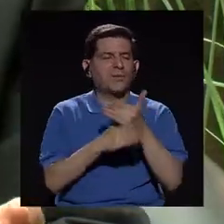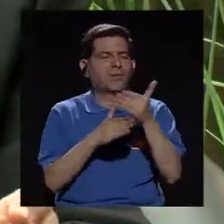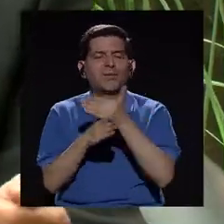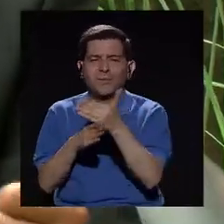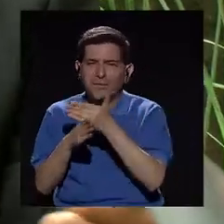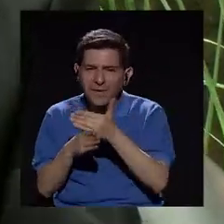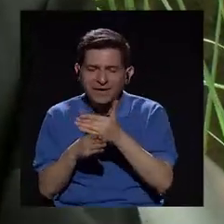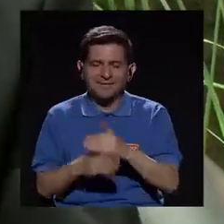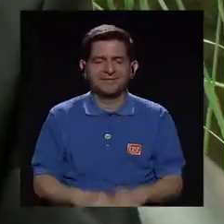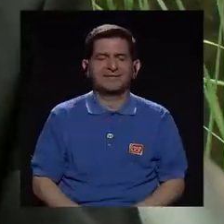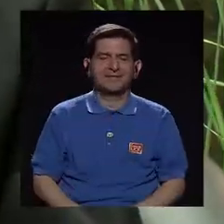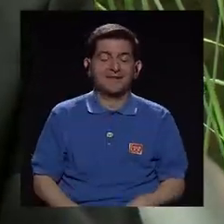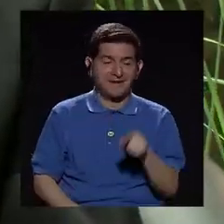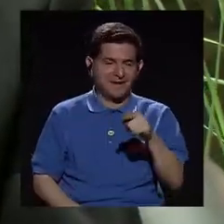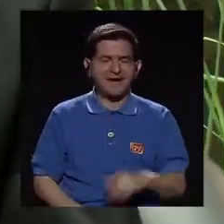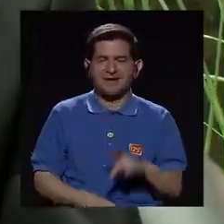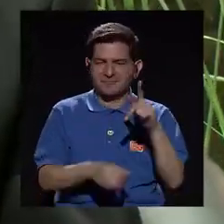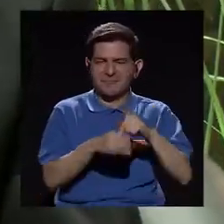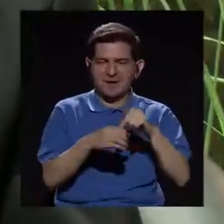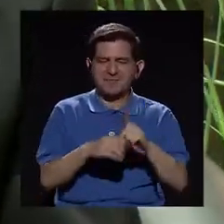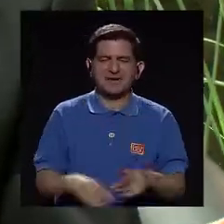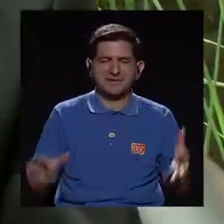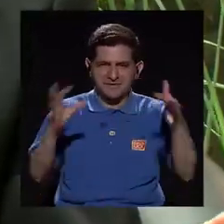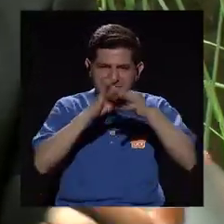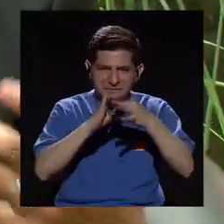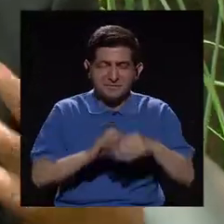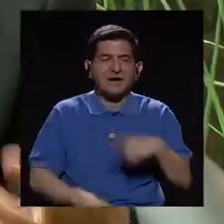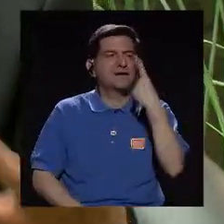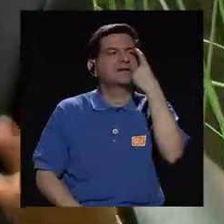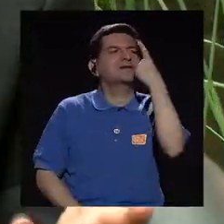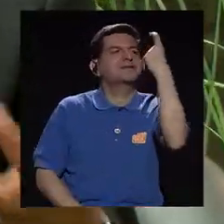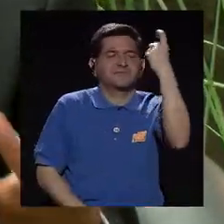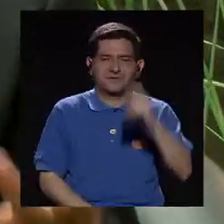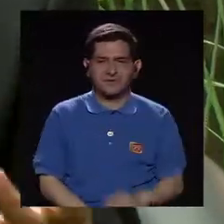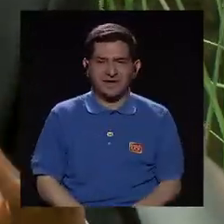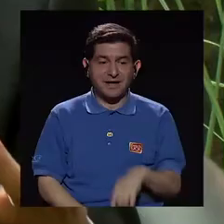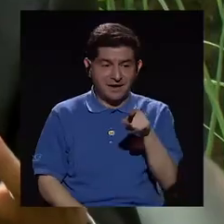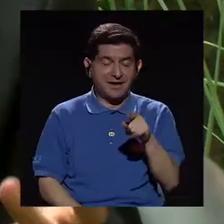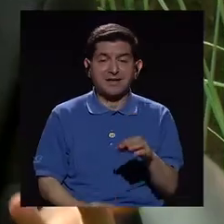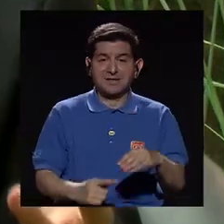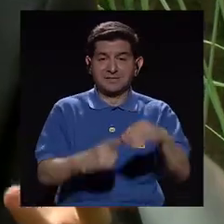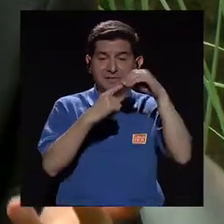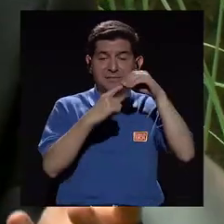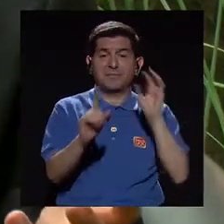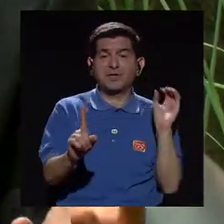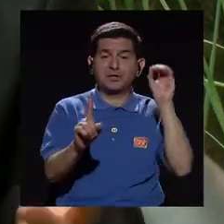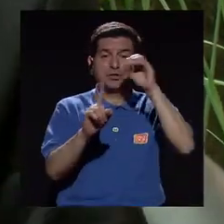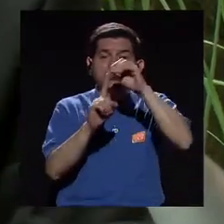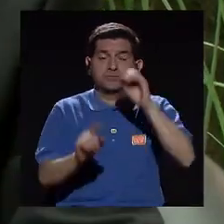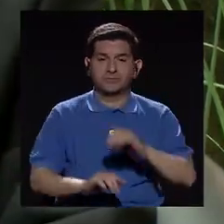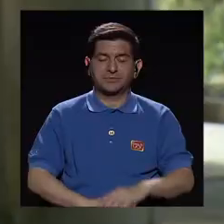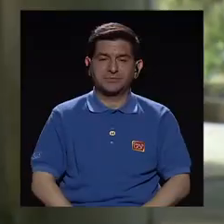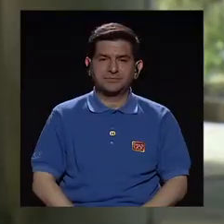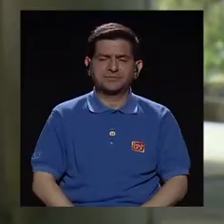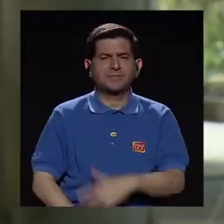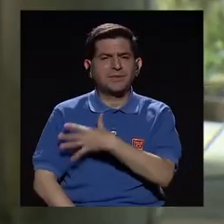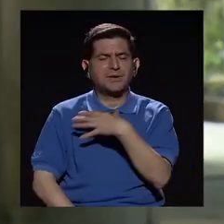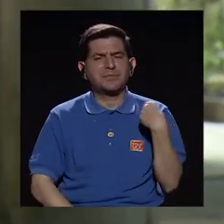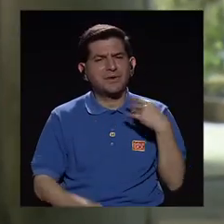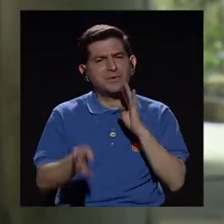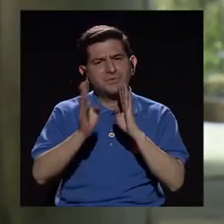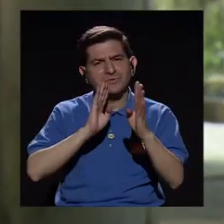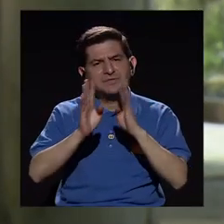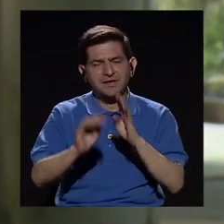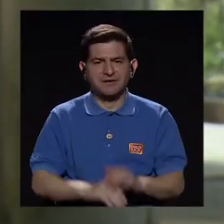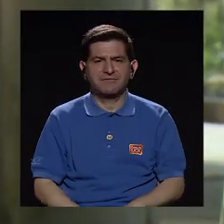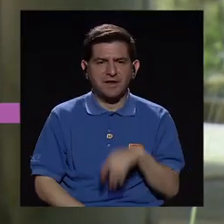compartir, para vivir la complicidad, para soñar. Este es nuestro principal objetivo. Y me gustaría